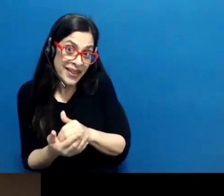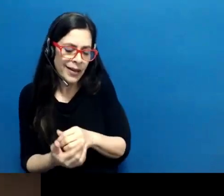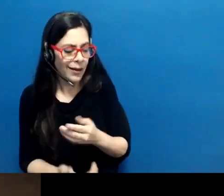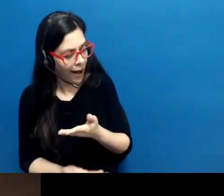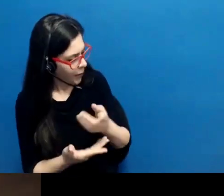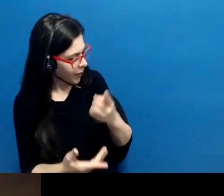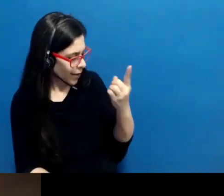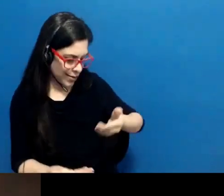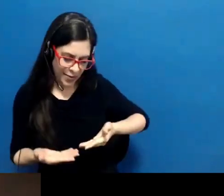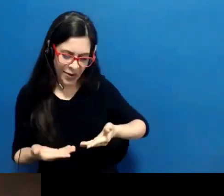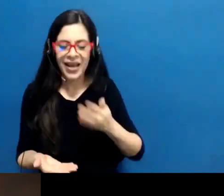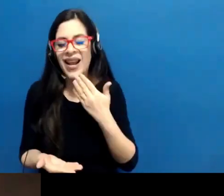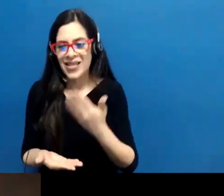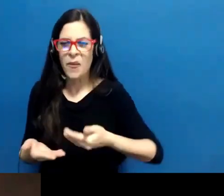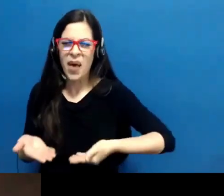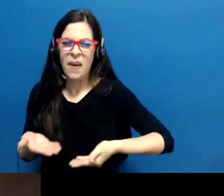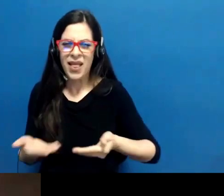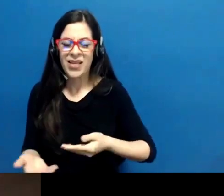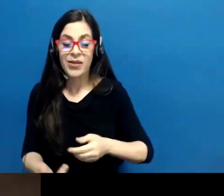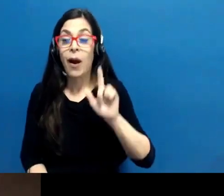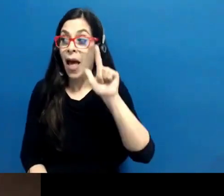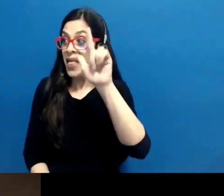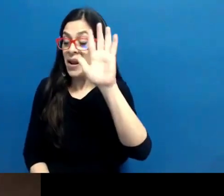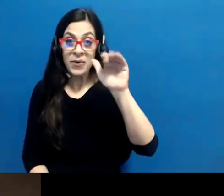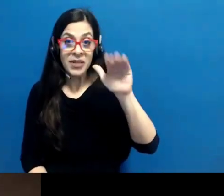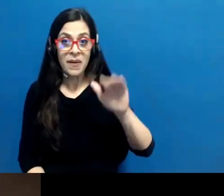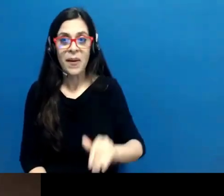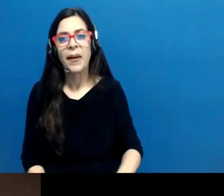a la orden. Gracias por la invitación. Hasta la próxima.